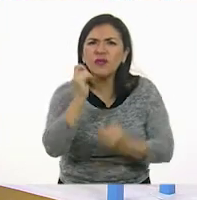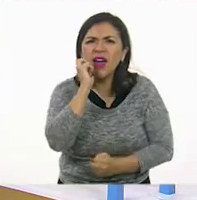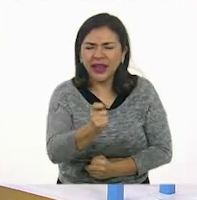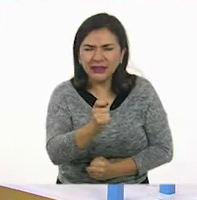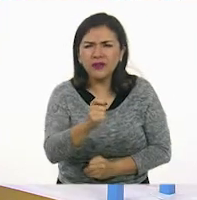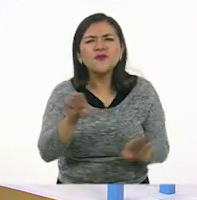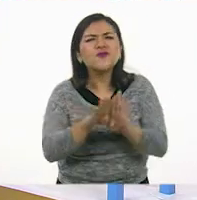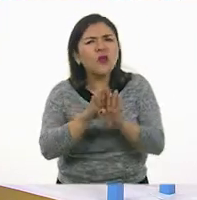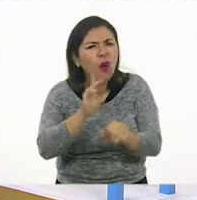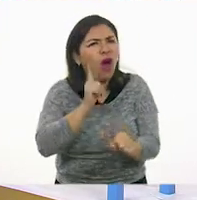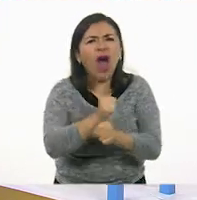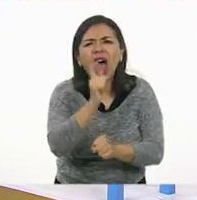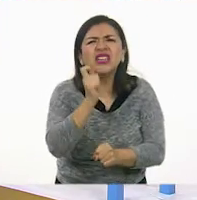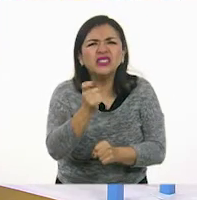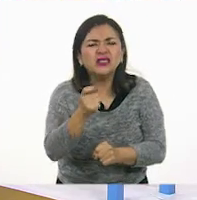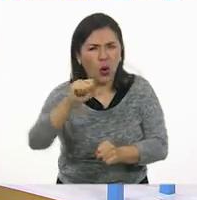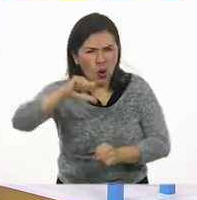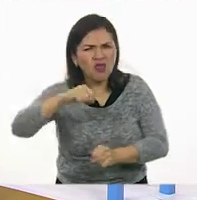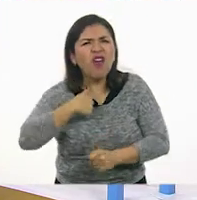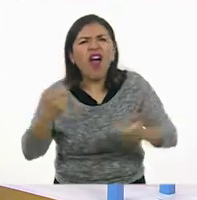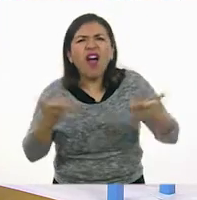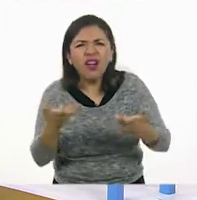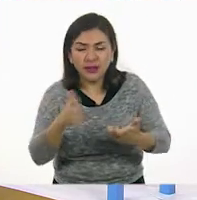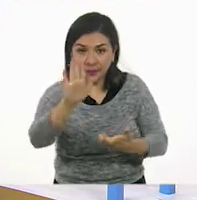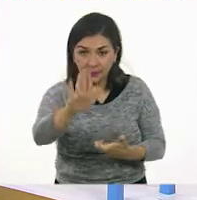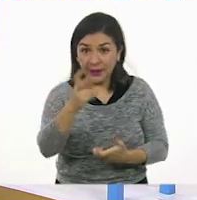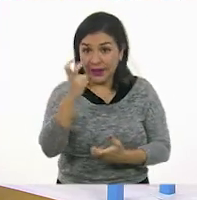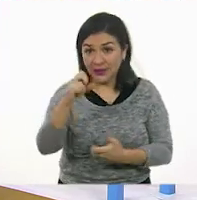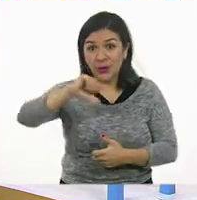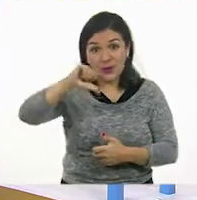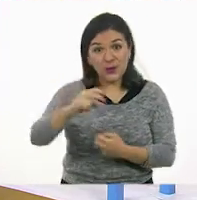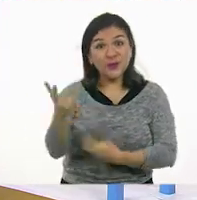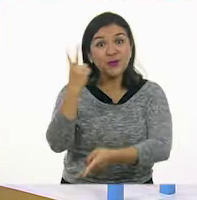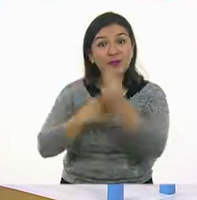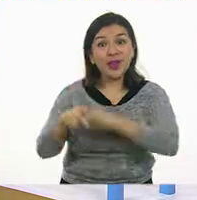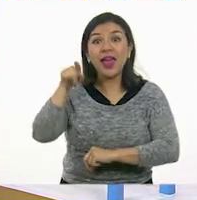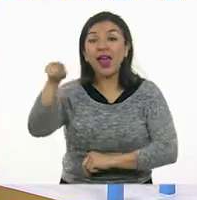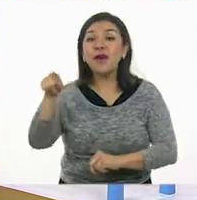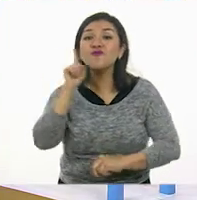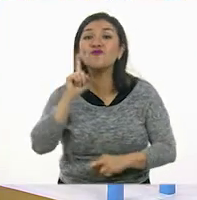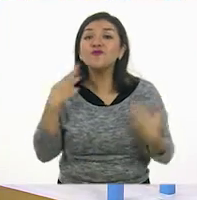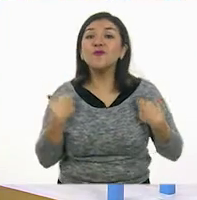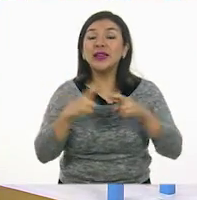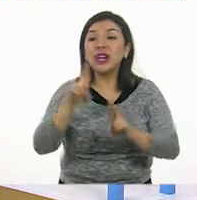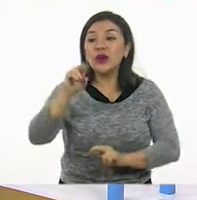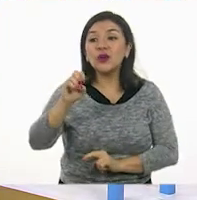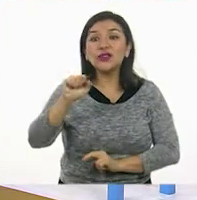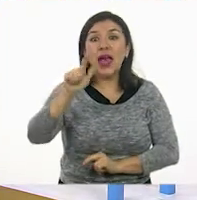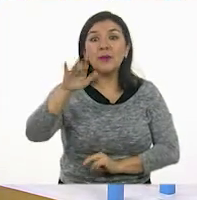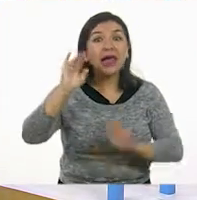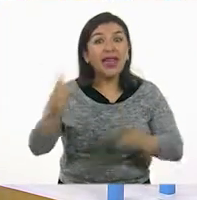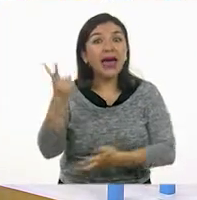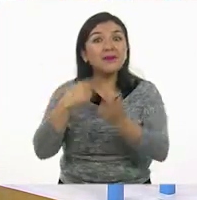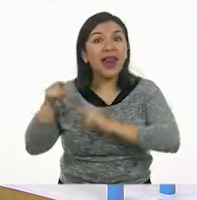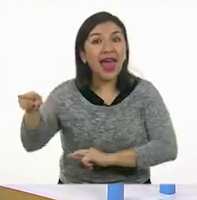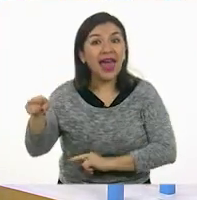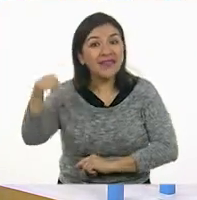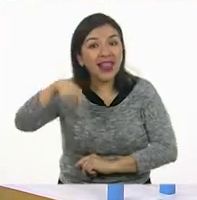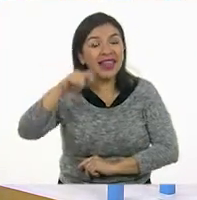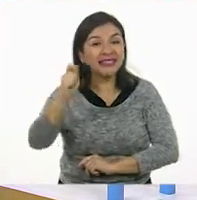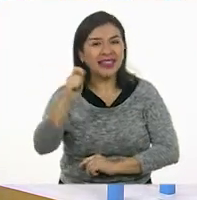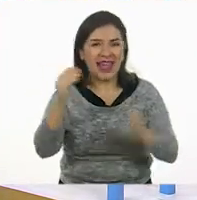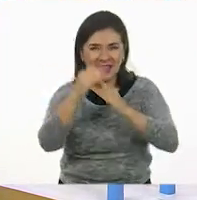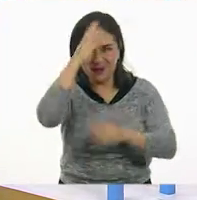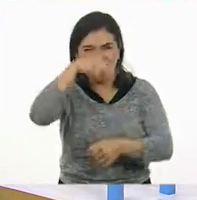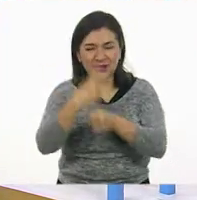¿Cómo lo podemos descubrir? ¿Qué es lo que vamos a hacer? Bueno, para eso entonces vamos a llamarle a la maestra Rosalba que ya está aquí en Aprende en Casa